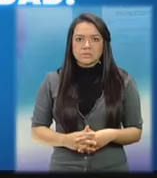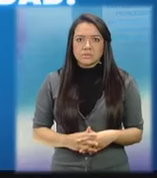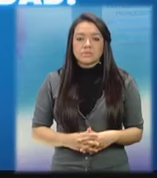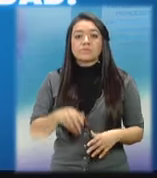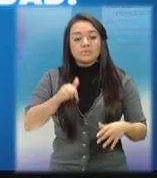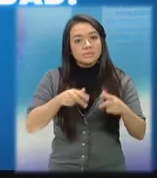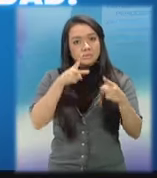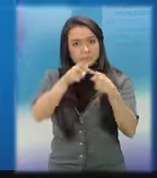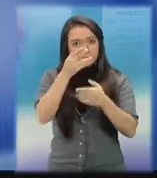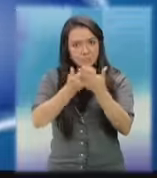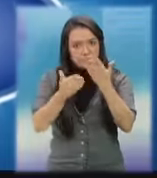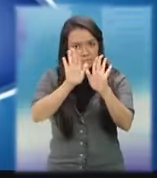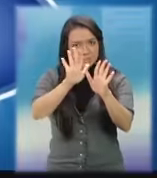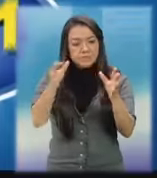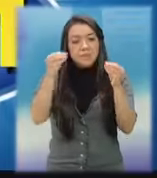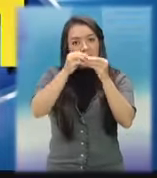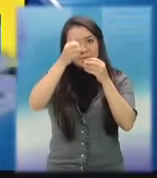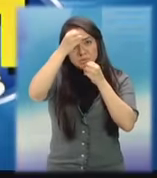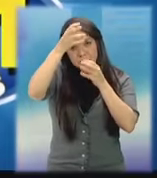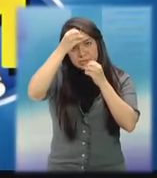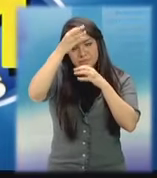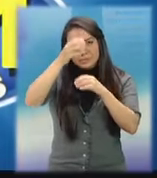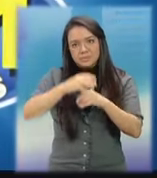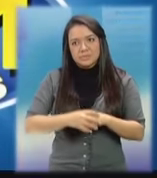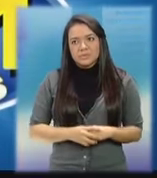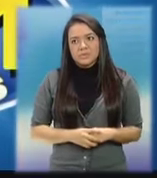Vamos a un corte comercial y al regresar...